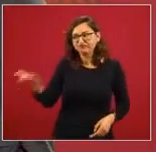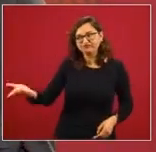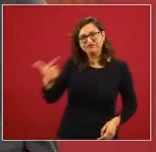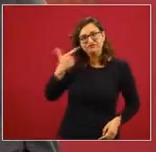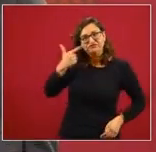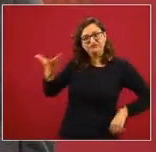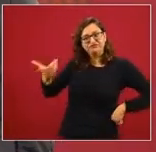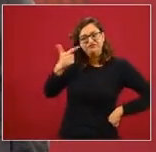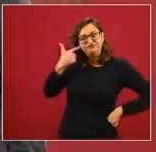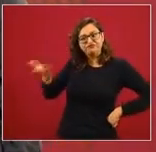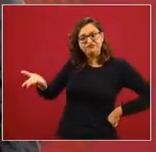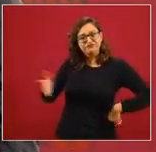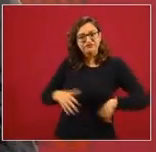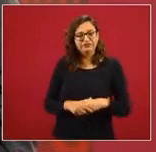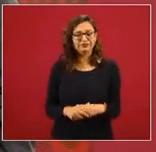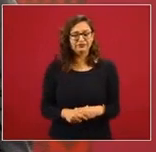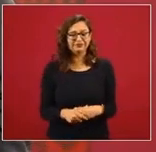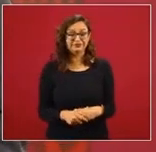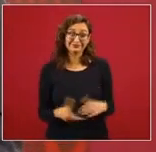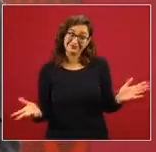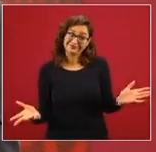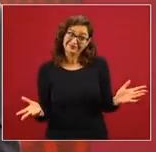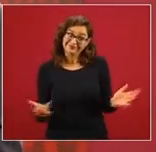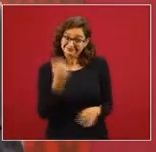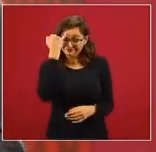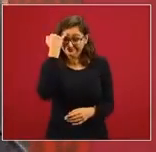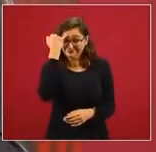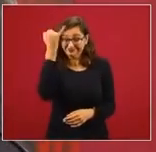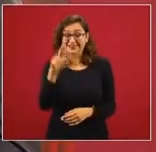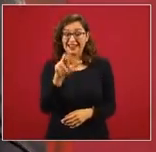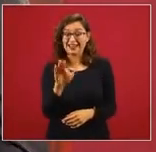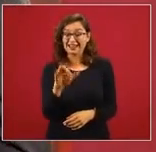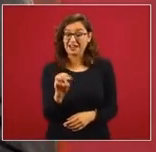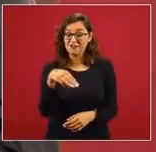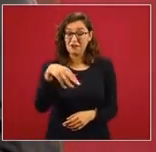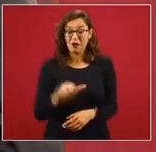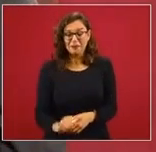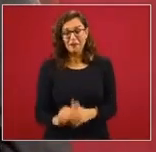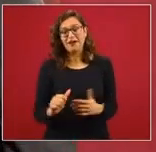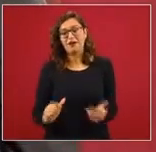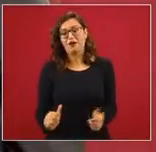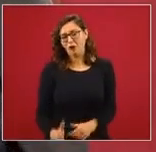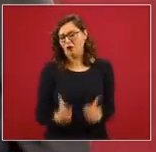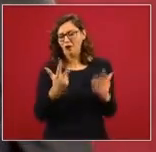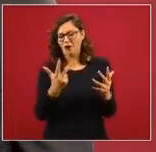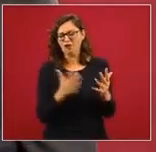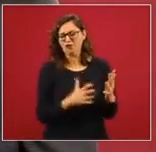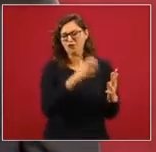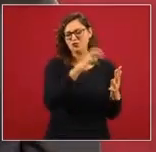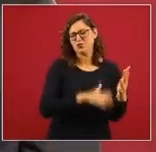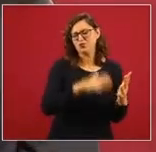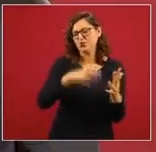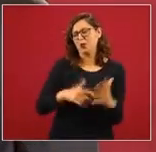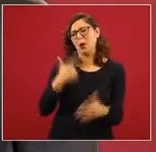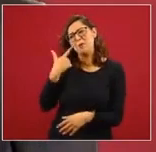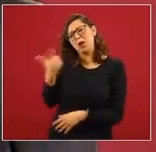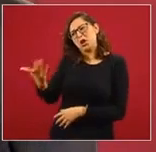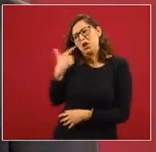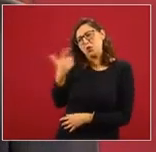ya me imagino al Reforma, ¿no? Ocho columnas. Compraron votos.